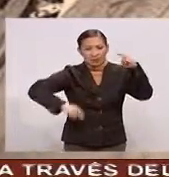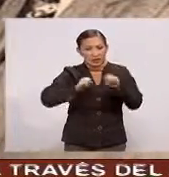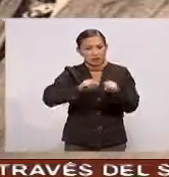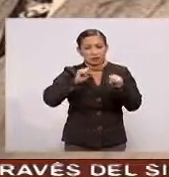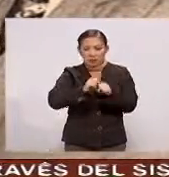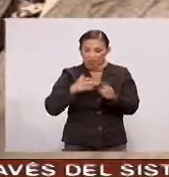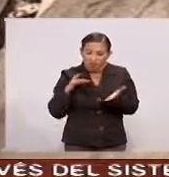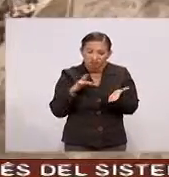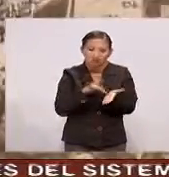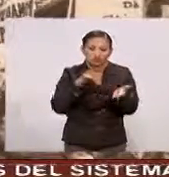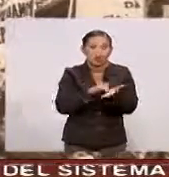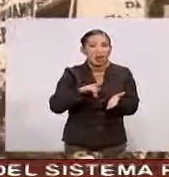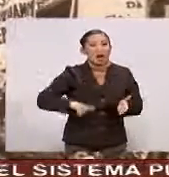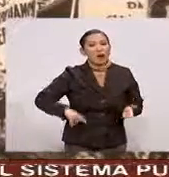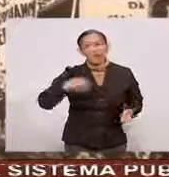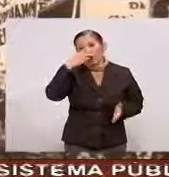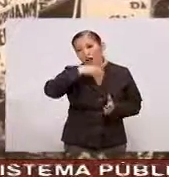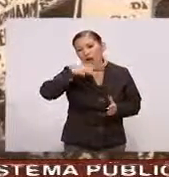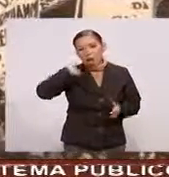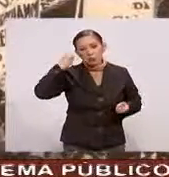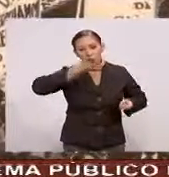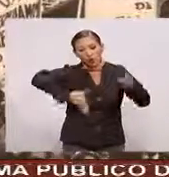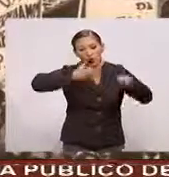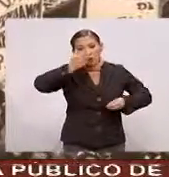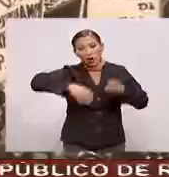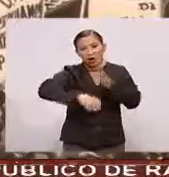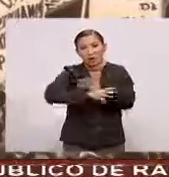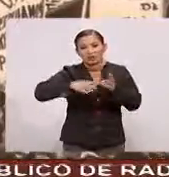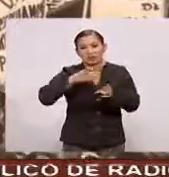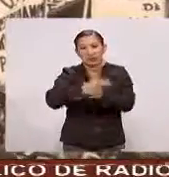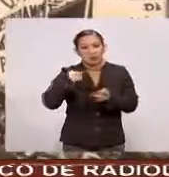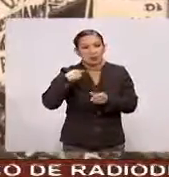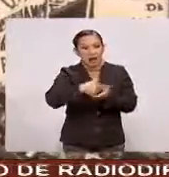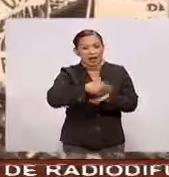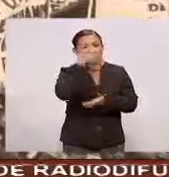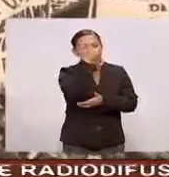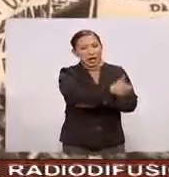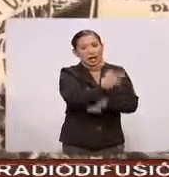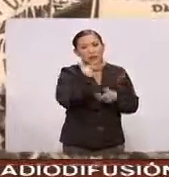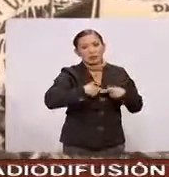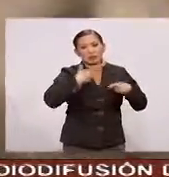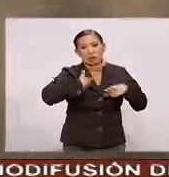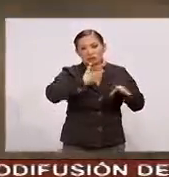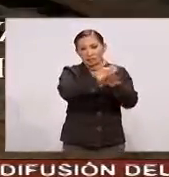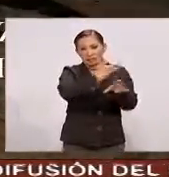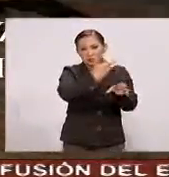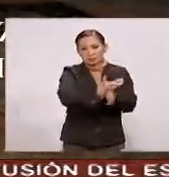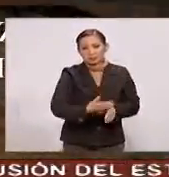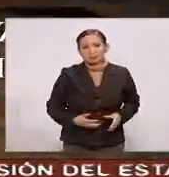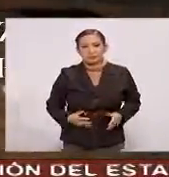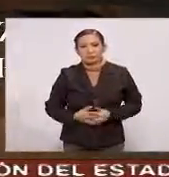Mostraron su apoyo Al gobierno De Cárdenas Aportando distintos Bienes Para cubrir La deuda A los extranjeros